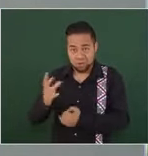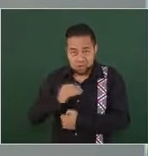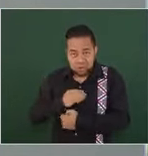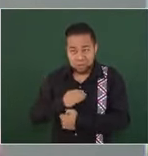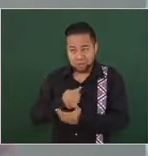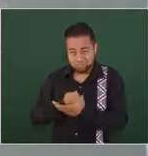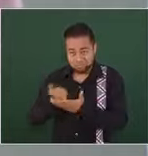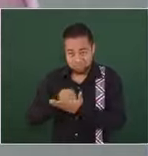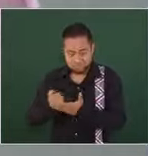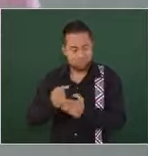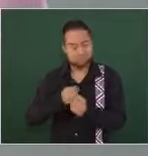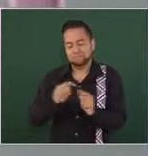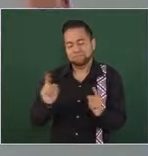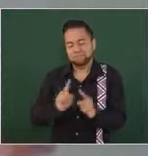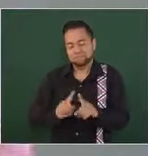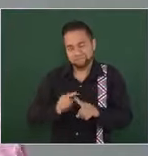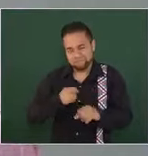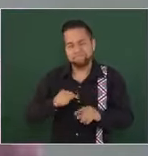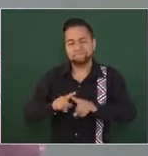entonces